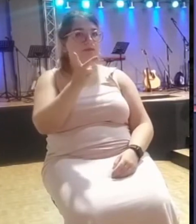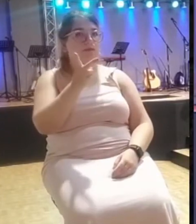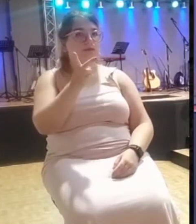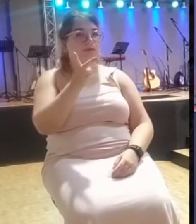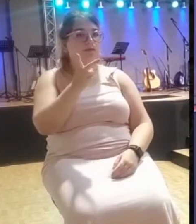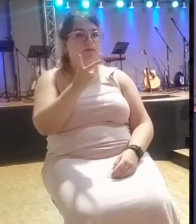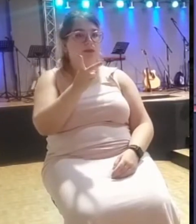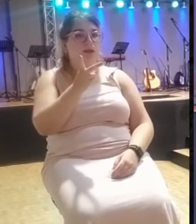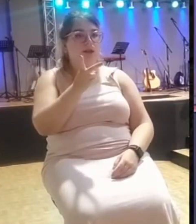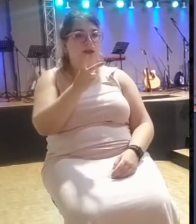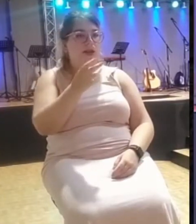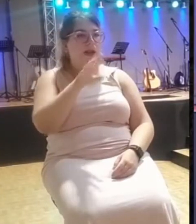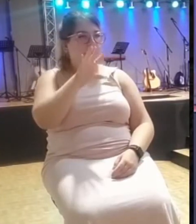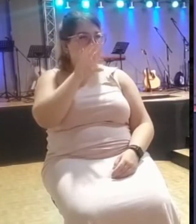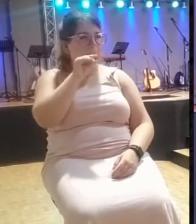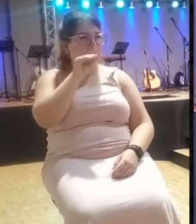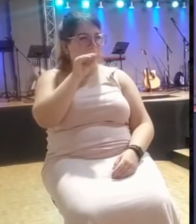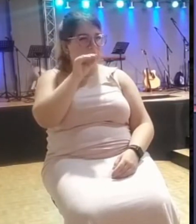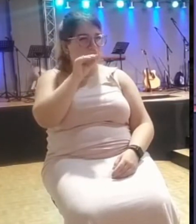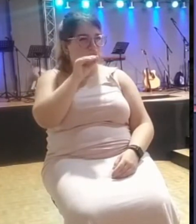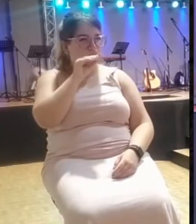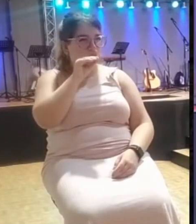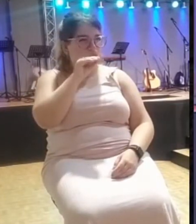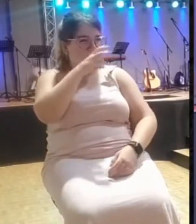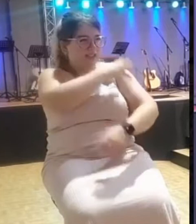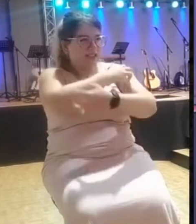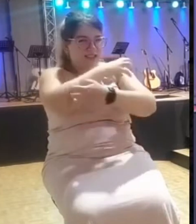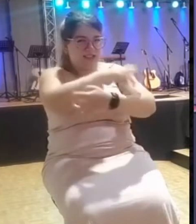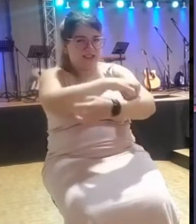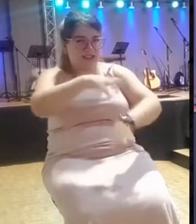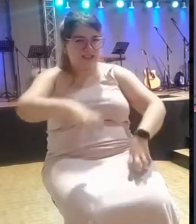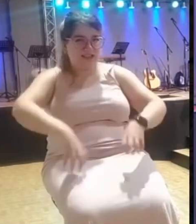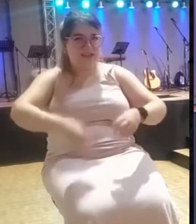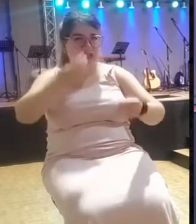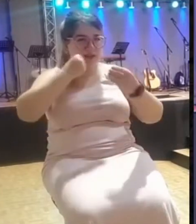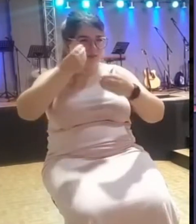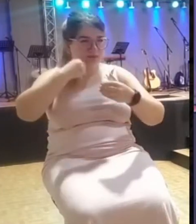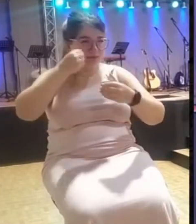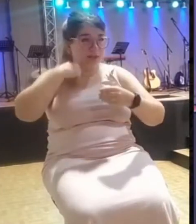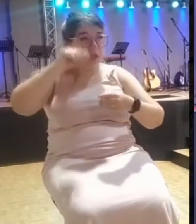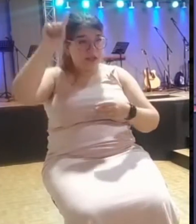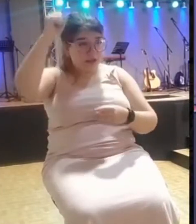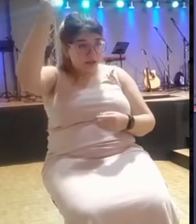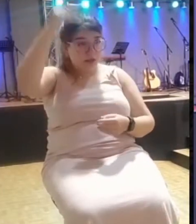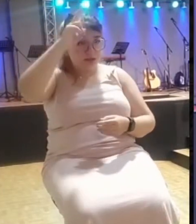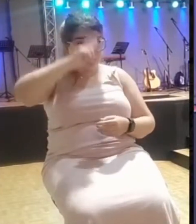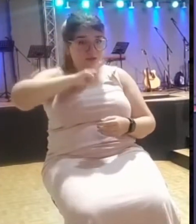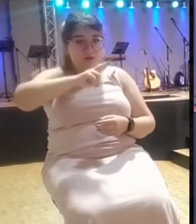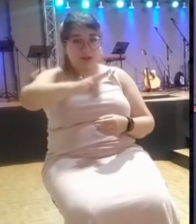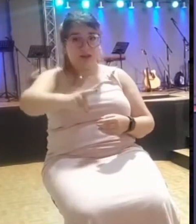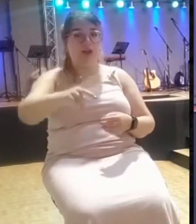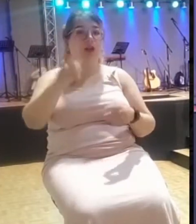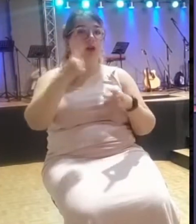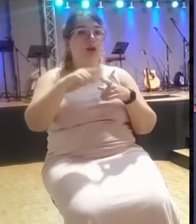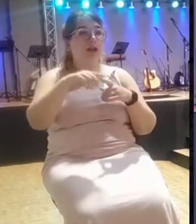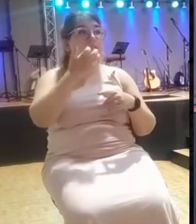los perros se lo comieron y Dios lo profetizó. Porque cuando alguien hace